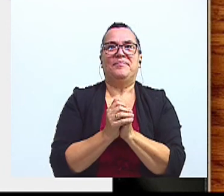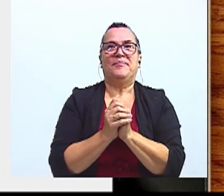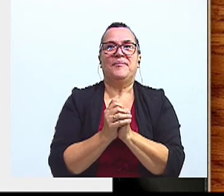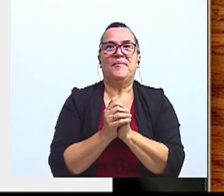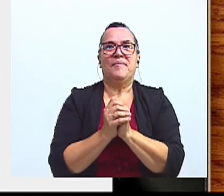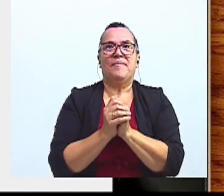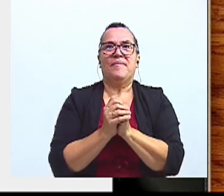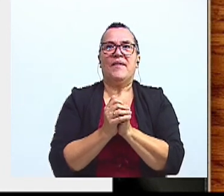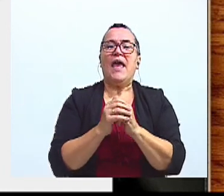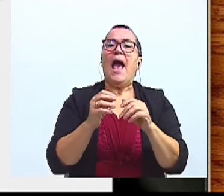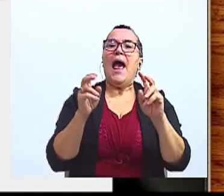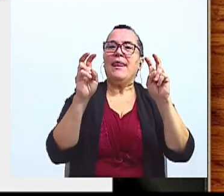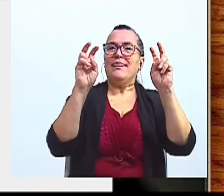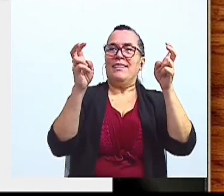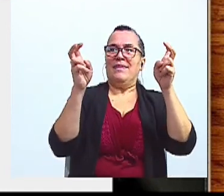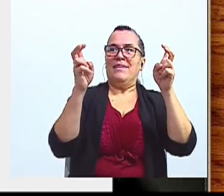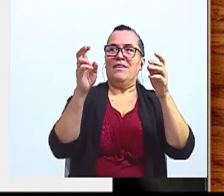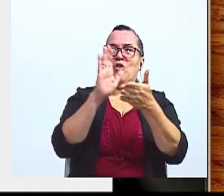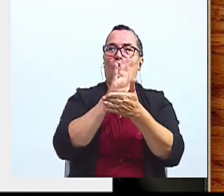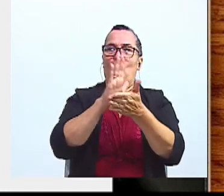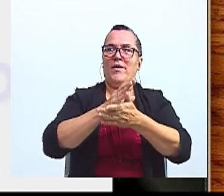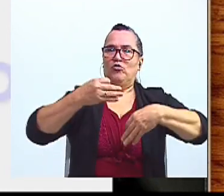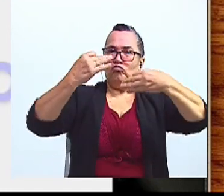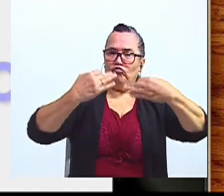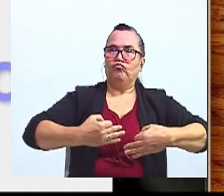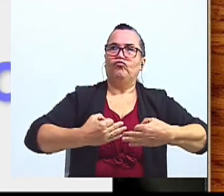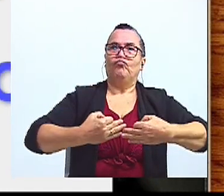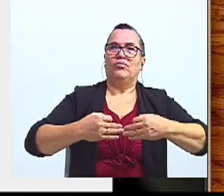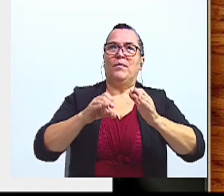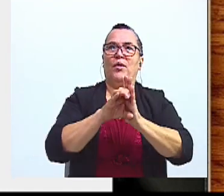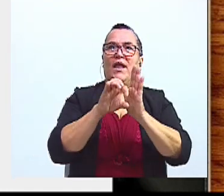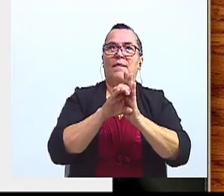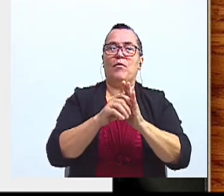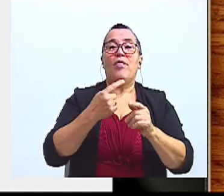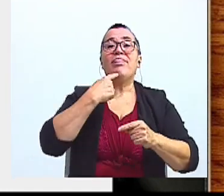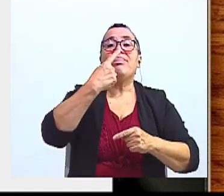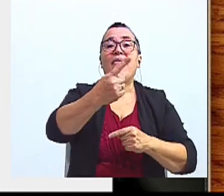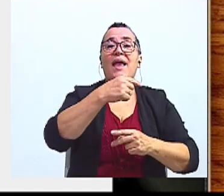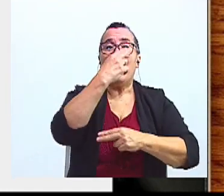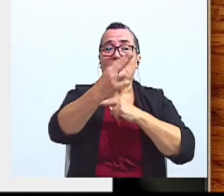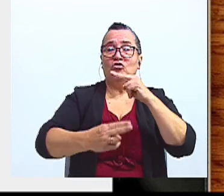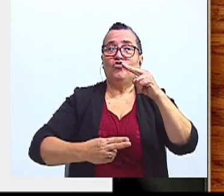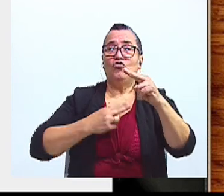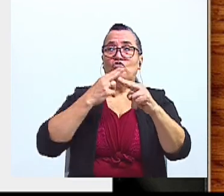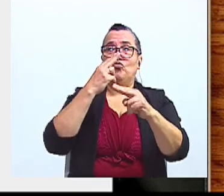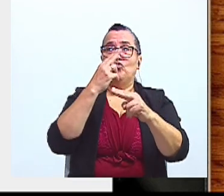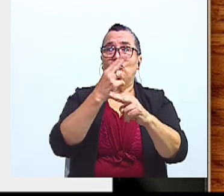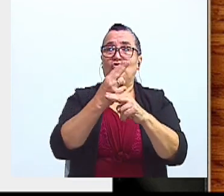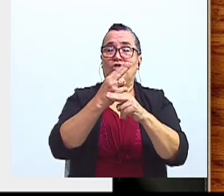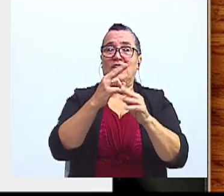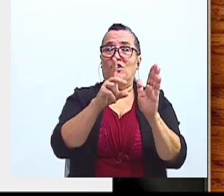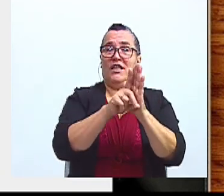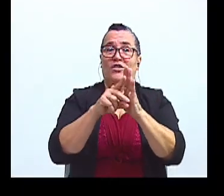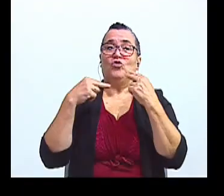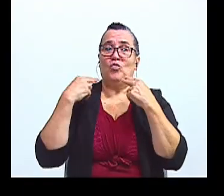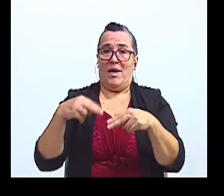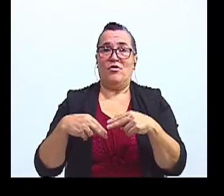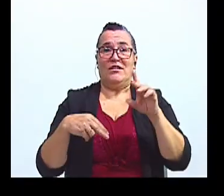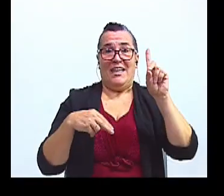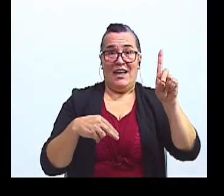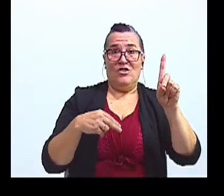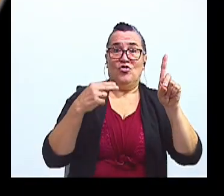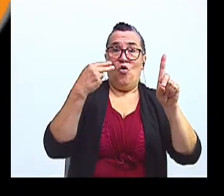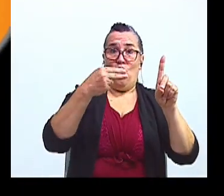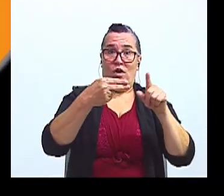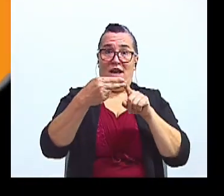y los títulos en documentos oficiales. Por ejemplo, la Declaración Universal de los Derechos Humanos.